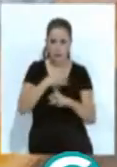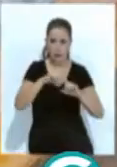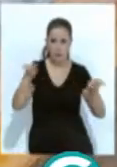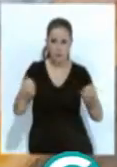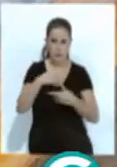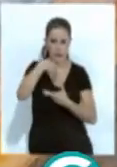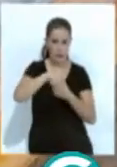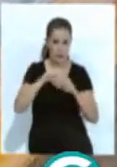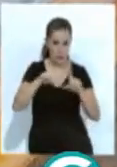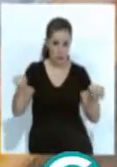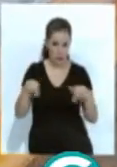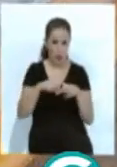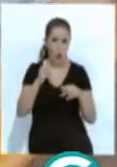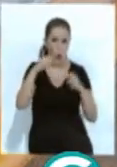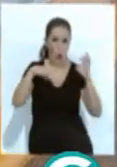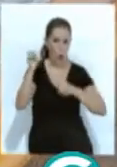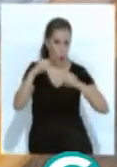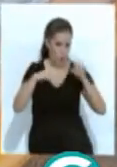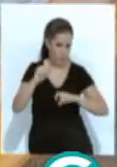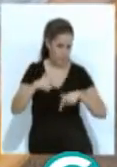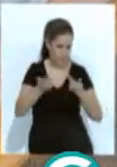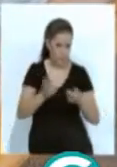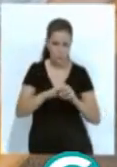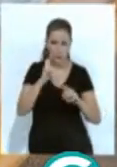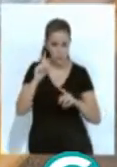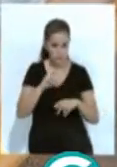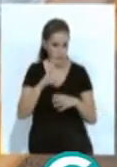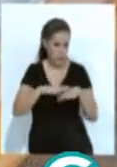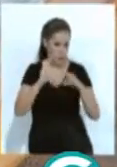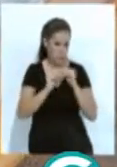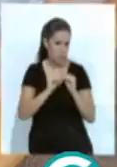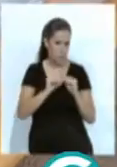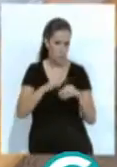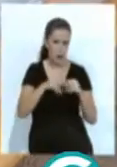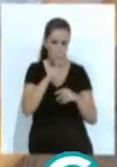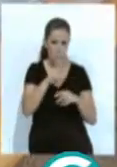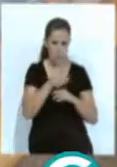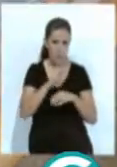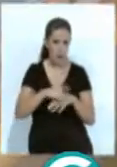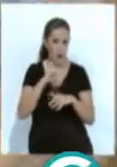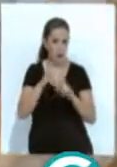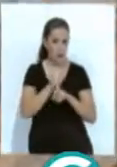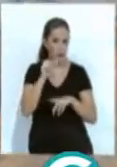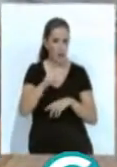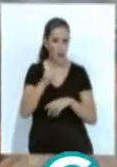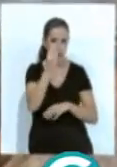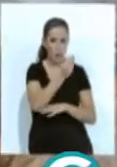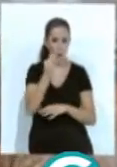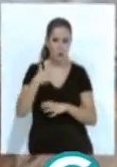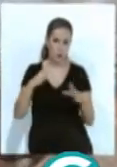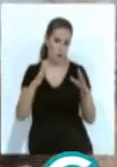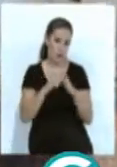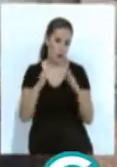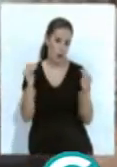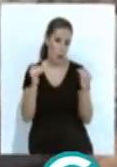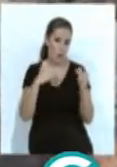encontraban en la crita de la Catedral de Cádiz, un espacio que se está adecuando para ponerlo en valor y además ubicar ahí el monumento del Jueves Santo de